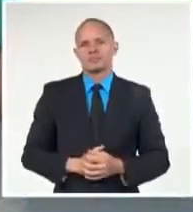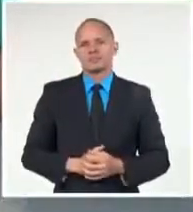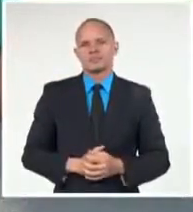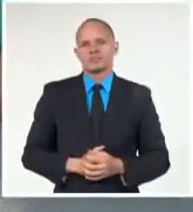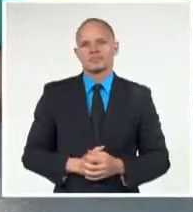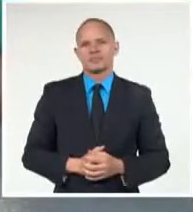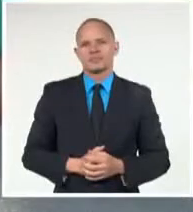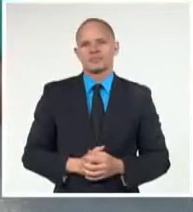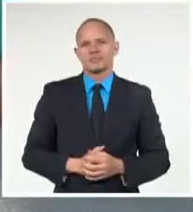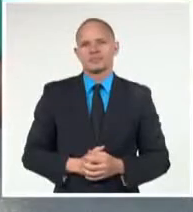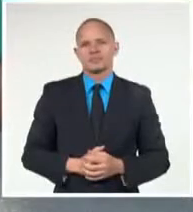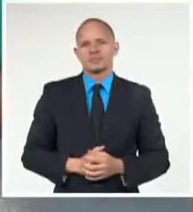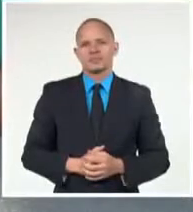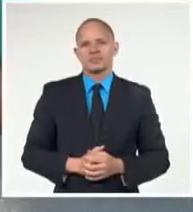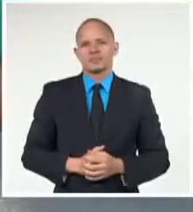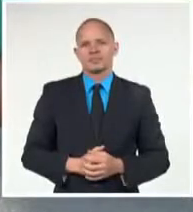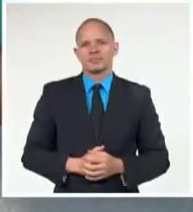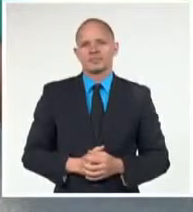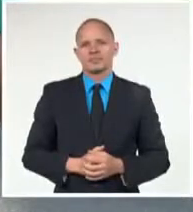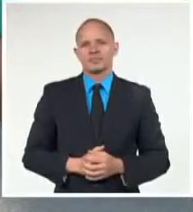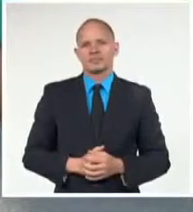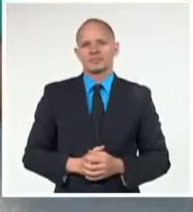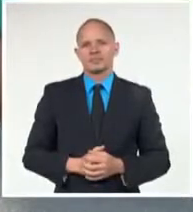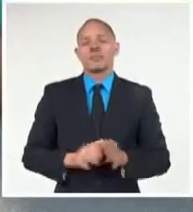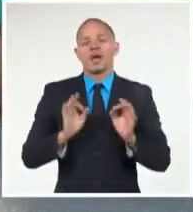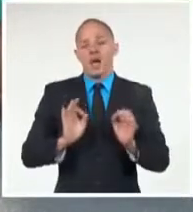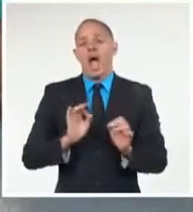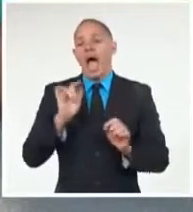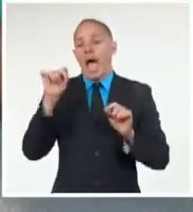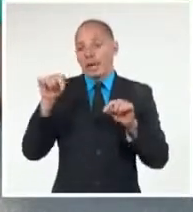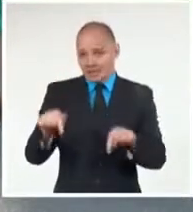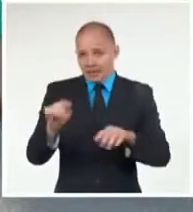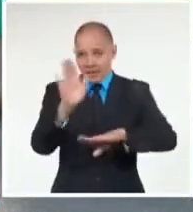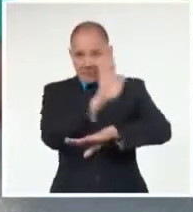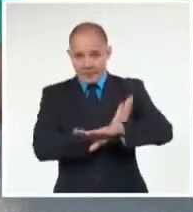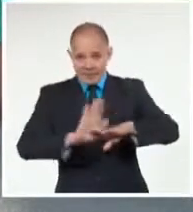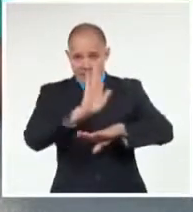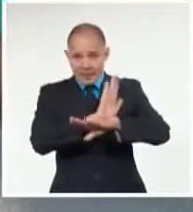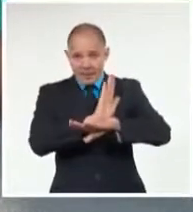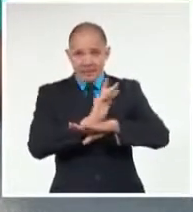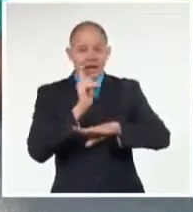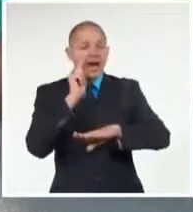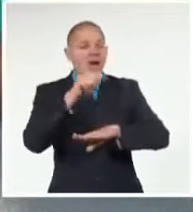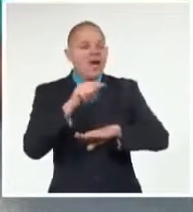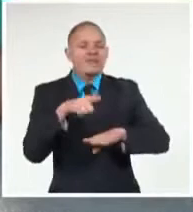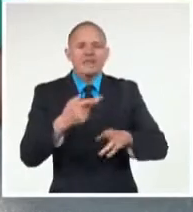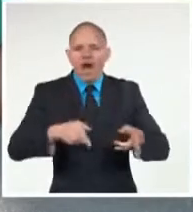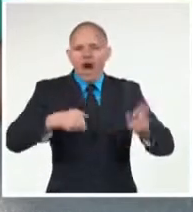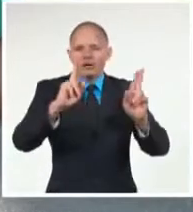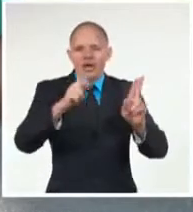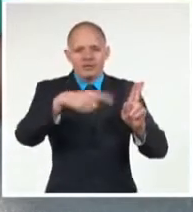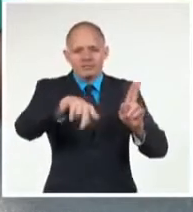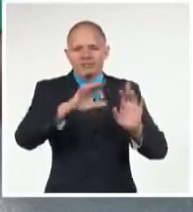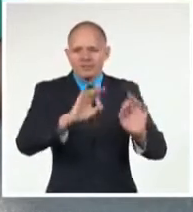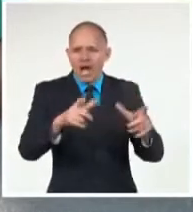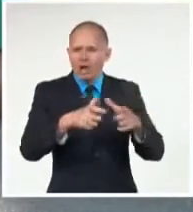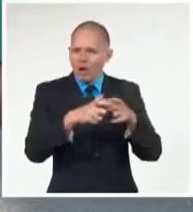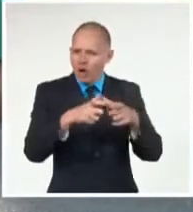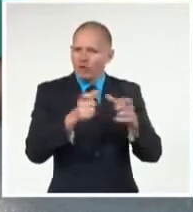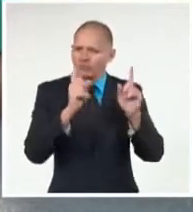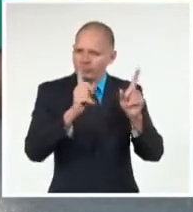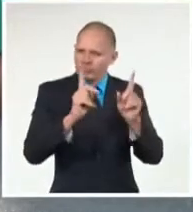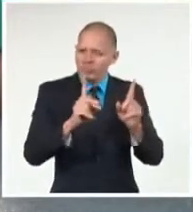Este martes 6 de diciembre tendrá lugar aquí en Barbados en el centro de convenciones la octava cumbre